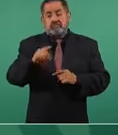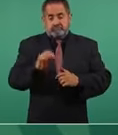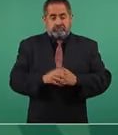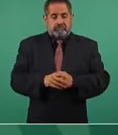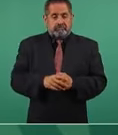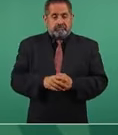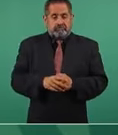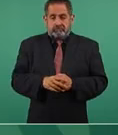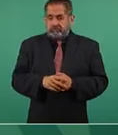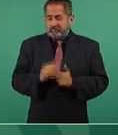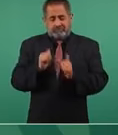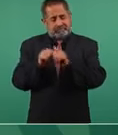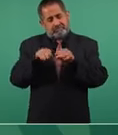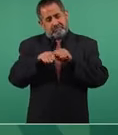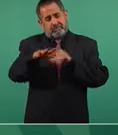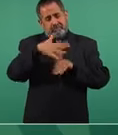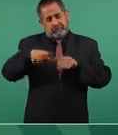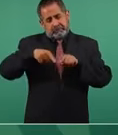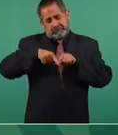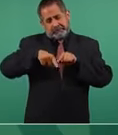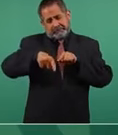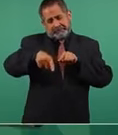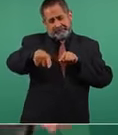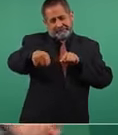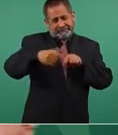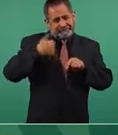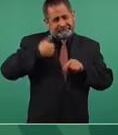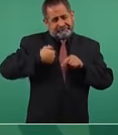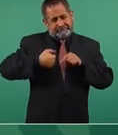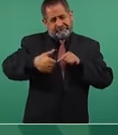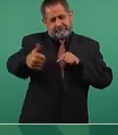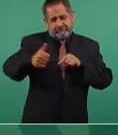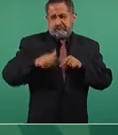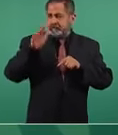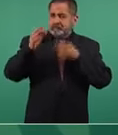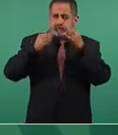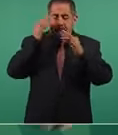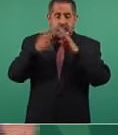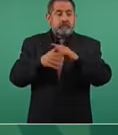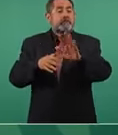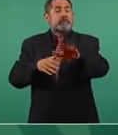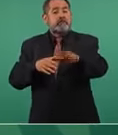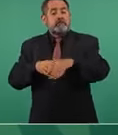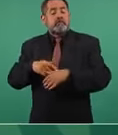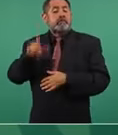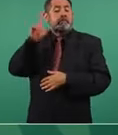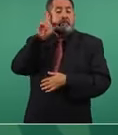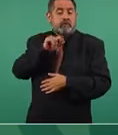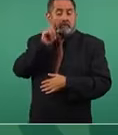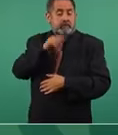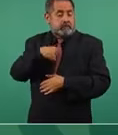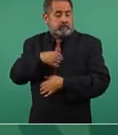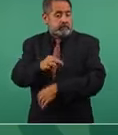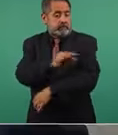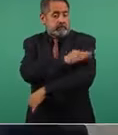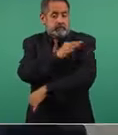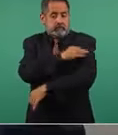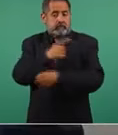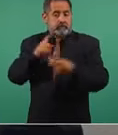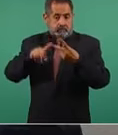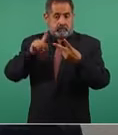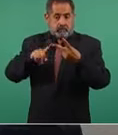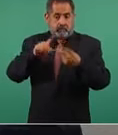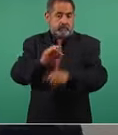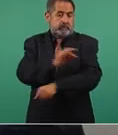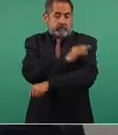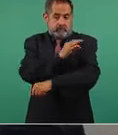Toda la costa. Ya podría ser campaña. Por cierto, mañana me voy a vacunar, ya la segunda dosis,